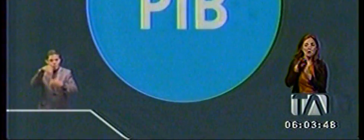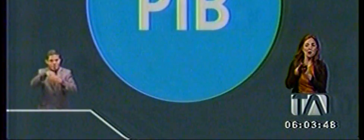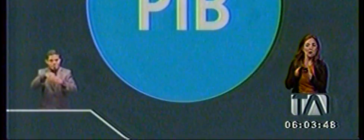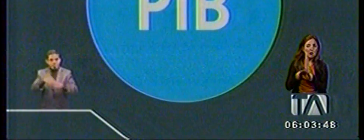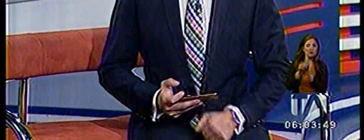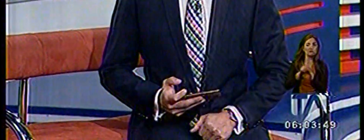Gracias. Gracias.